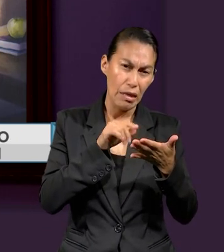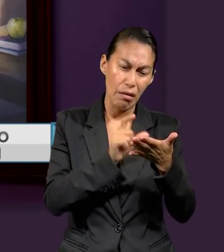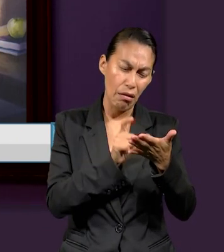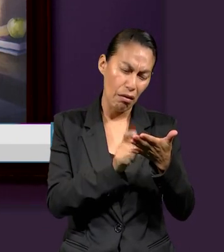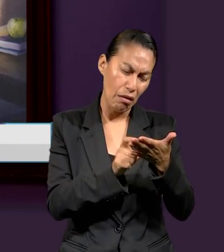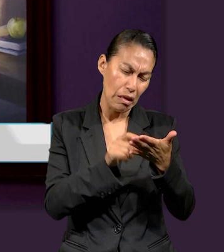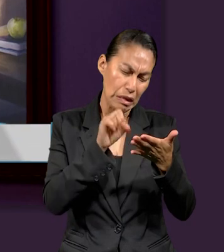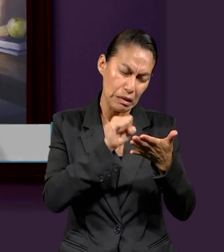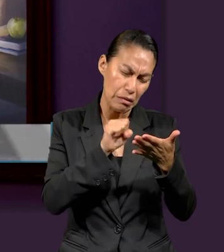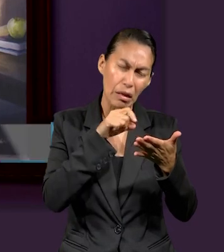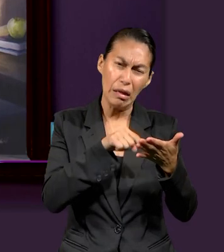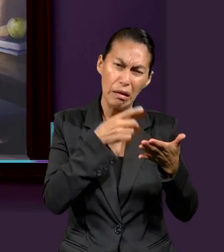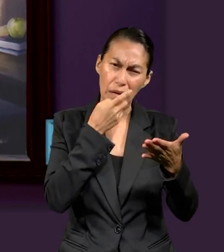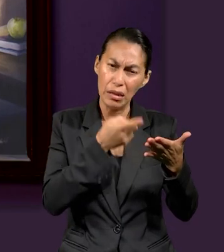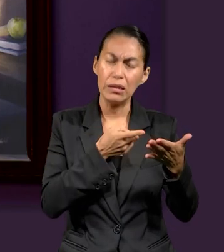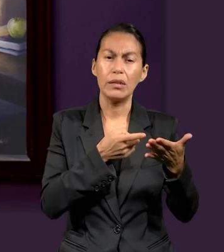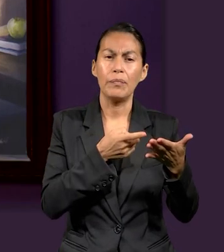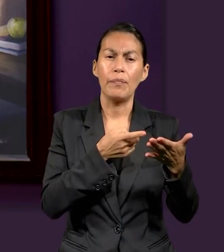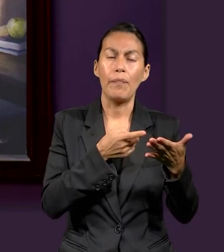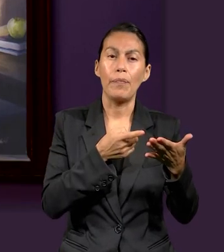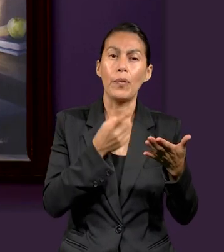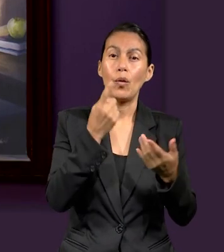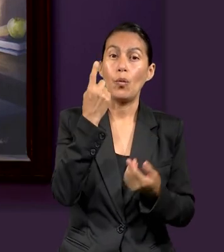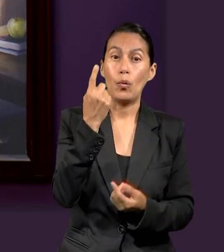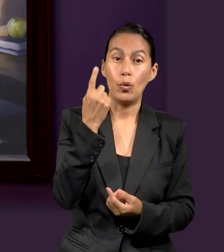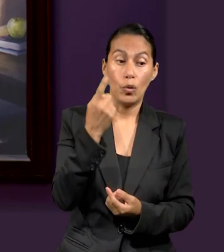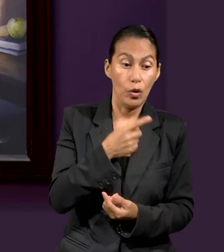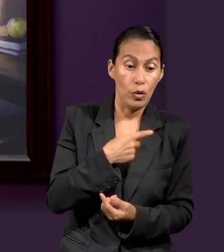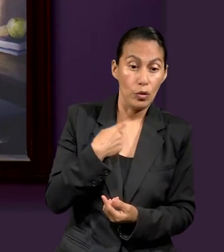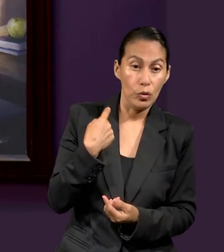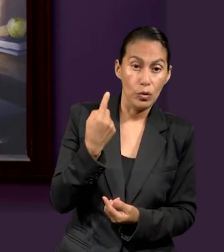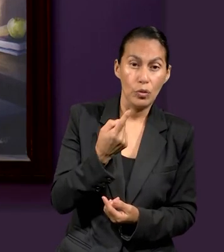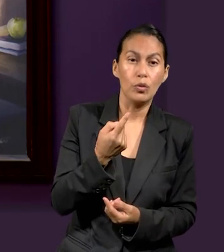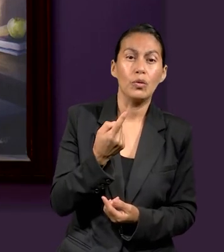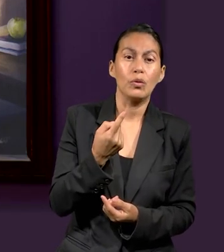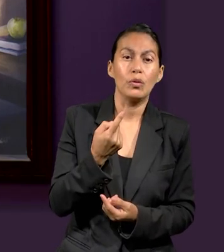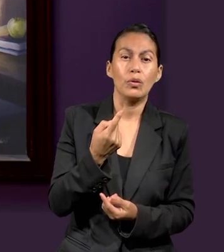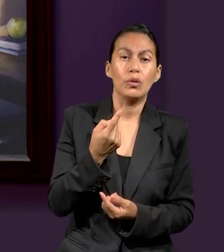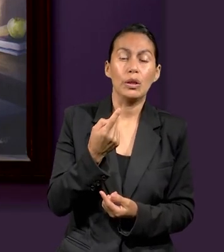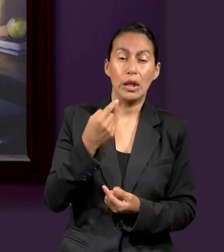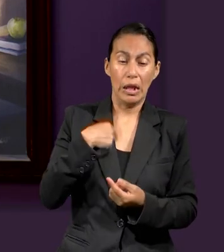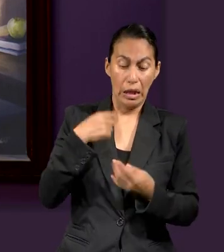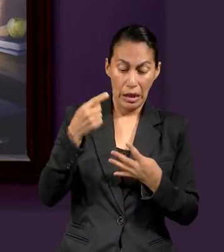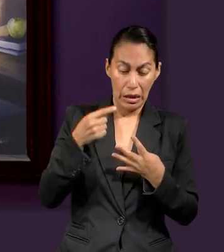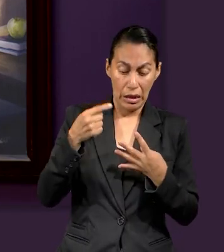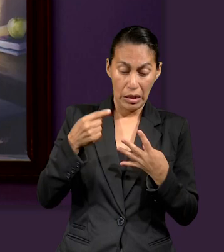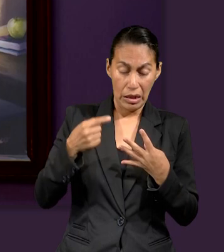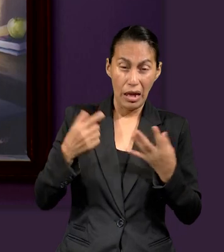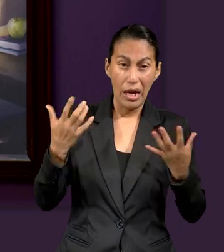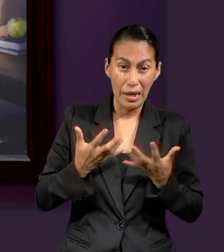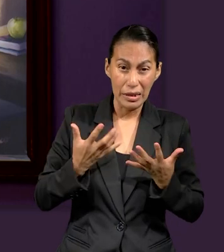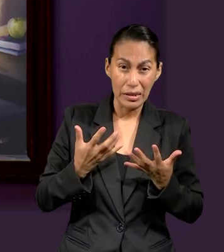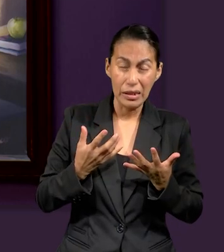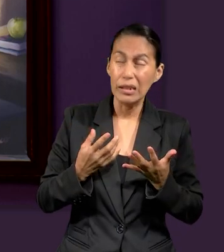uno de nosotros dará cuenta de decir adiós. Cuando yo leí esa frase,